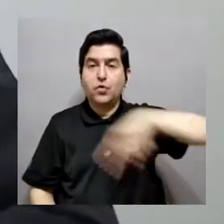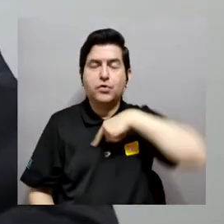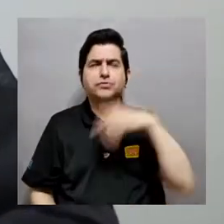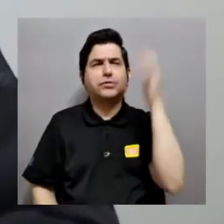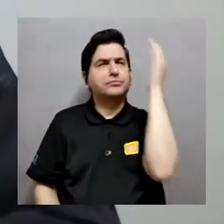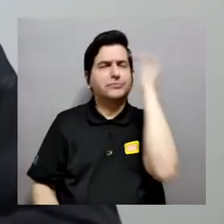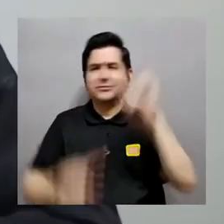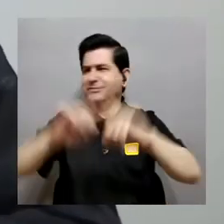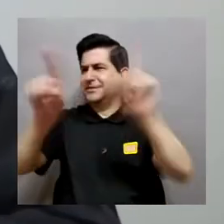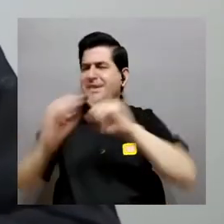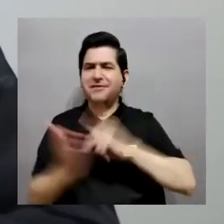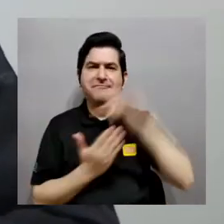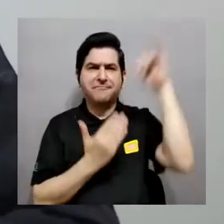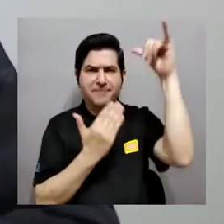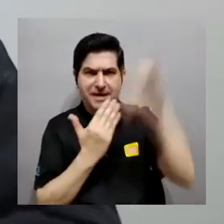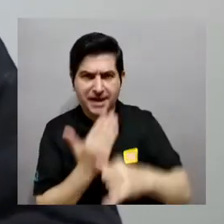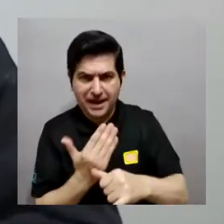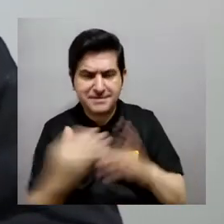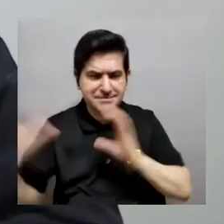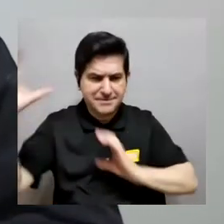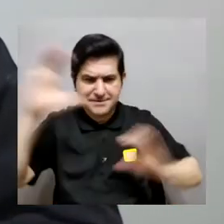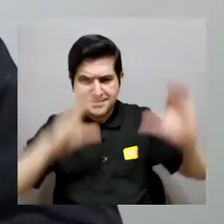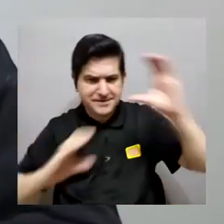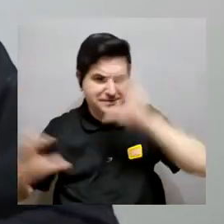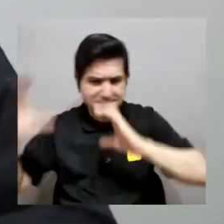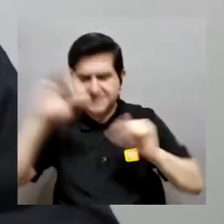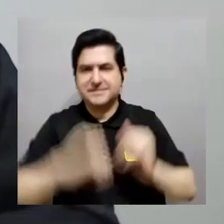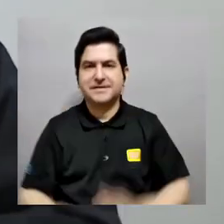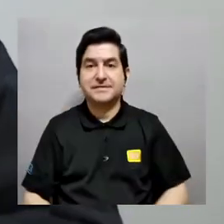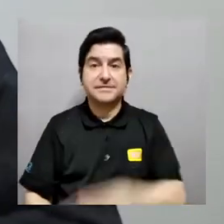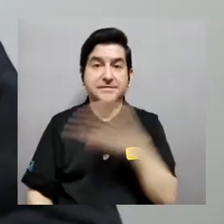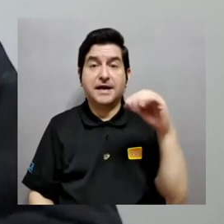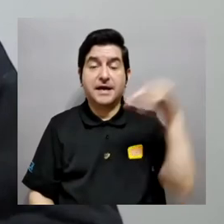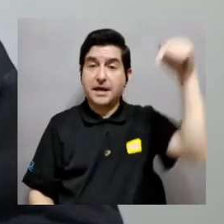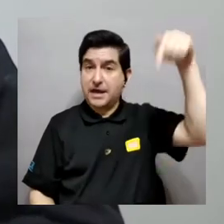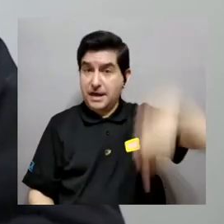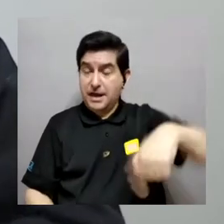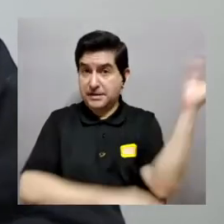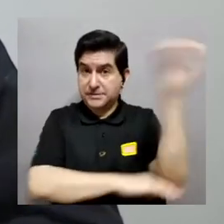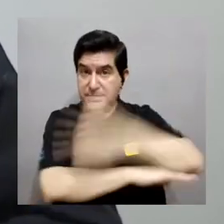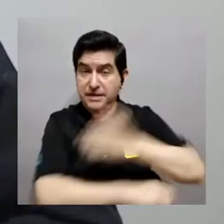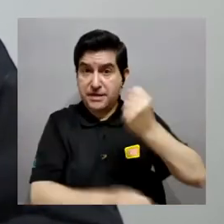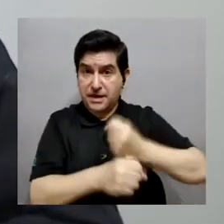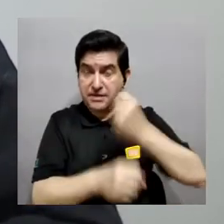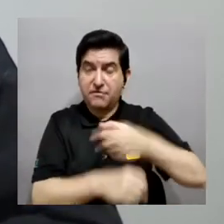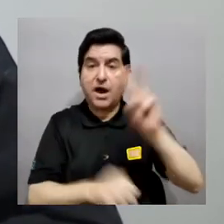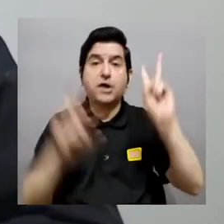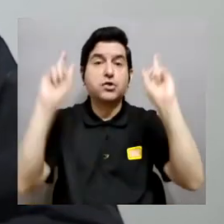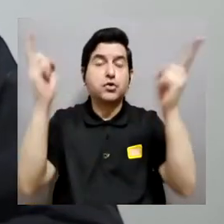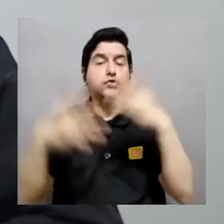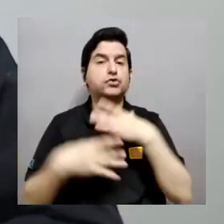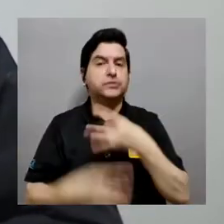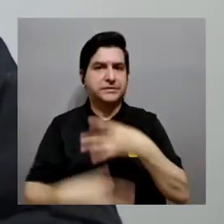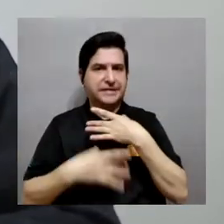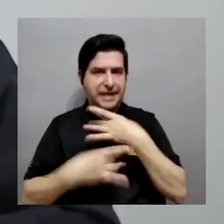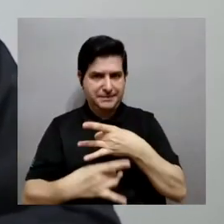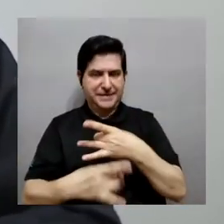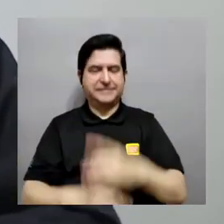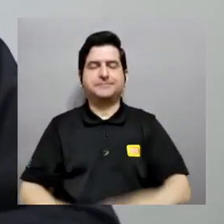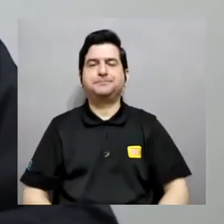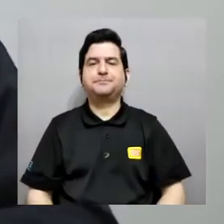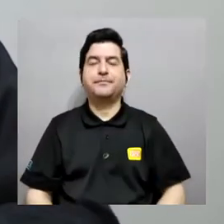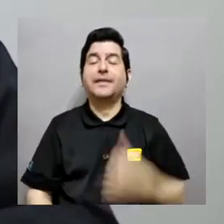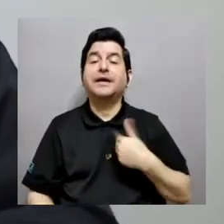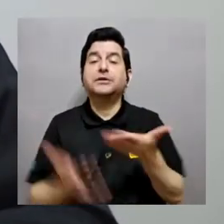segundo ciclo de conferencias en el que estamos conociendo diversos proyectos científicos y pues hoy